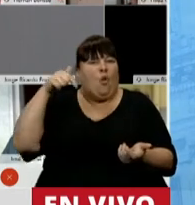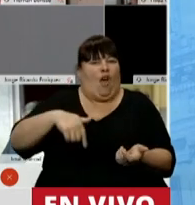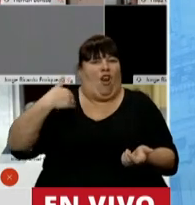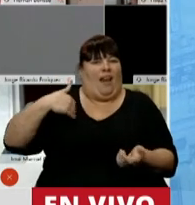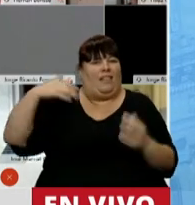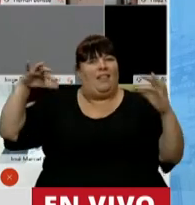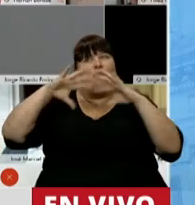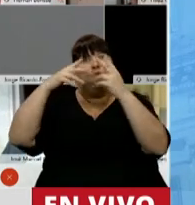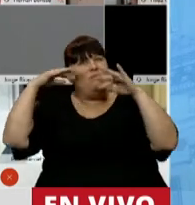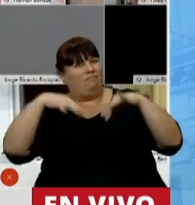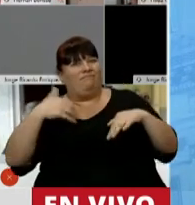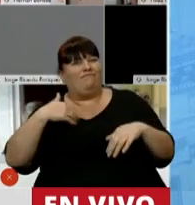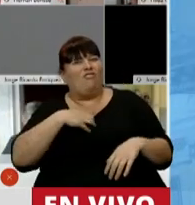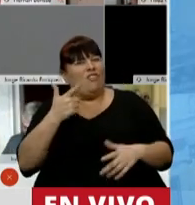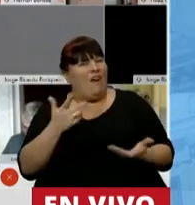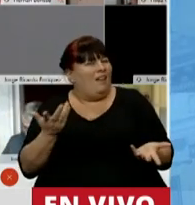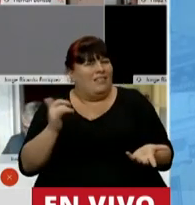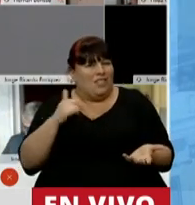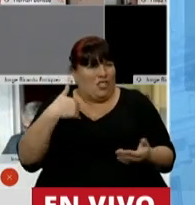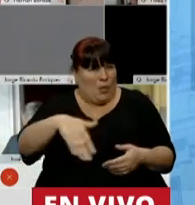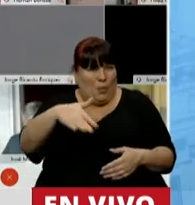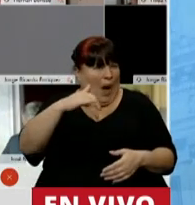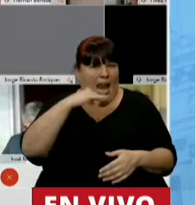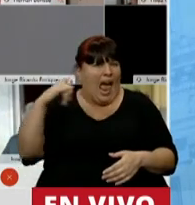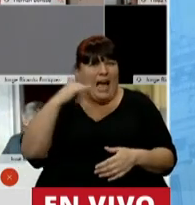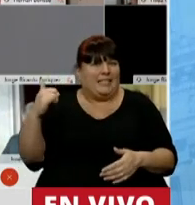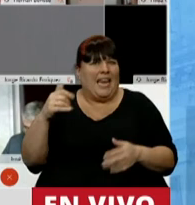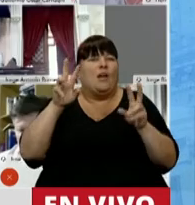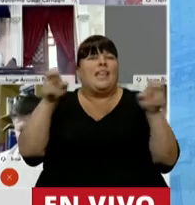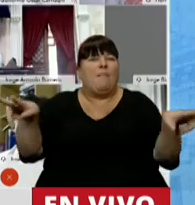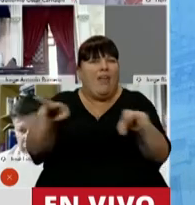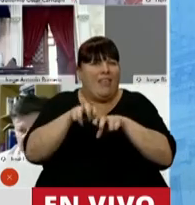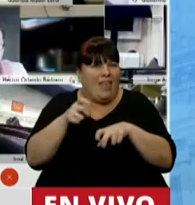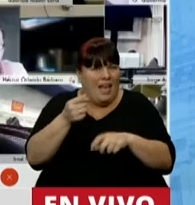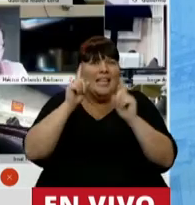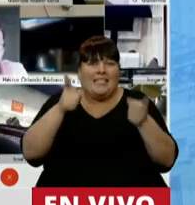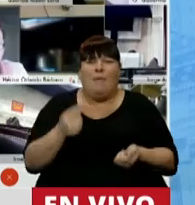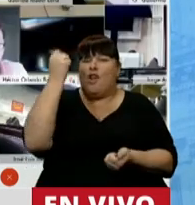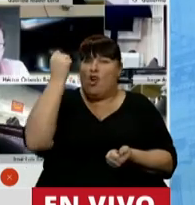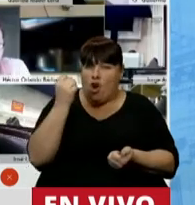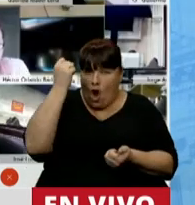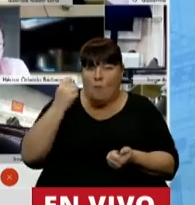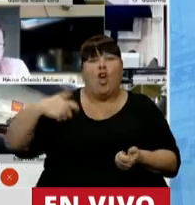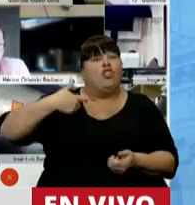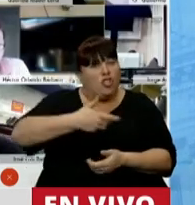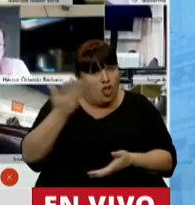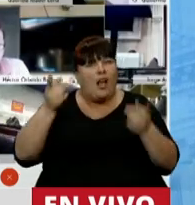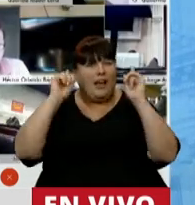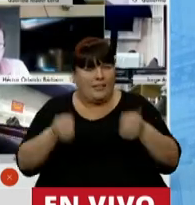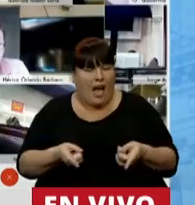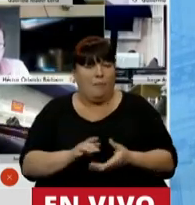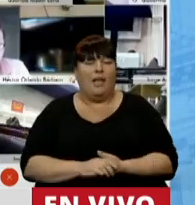país. Es inevitable esperar un impacto negativo en lo fiscal, también en lo económico y en lo social.